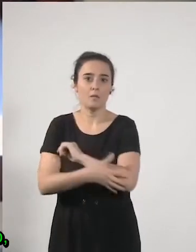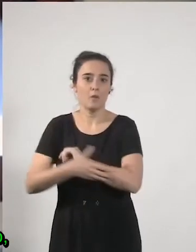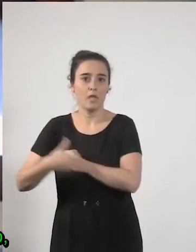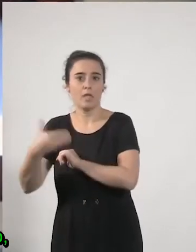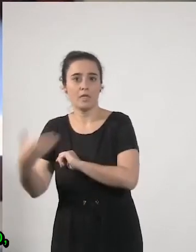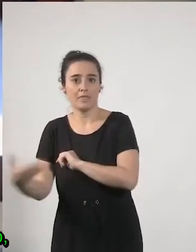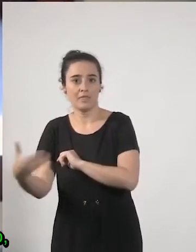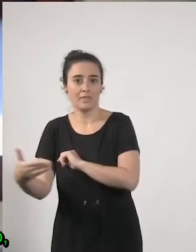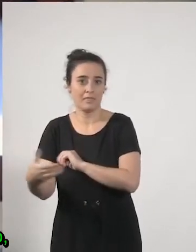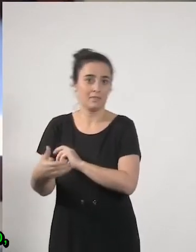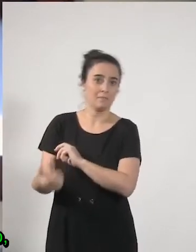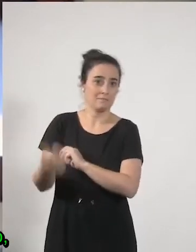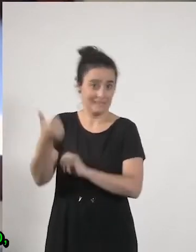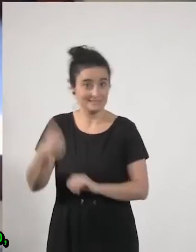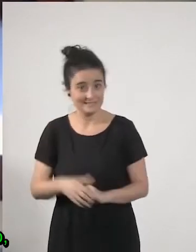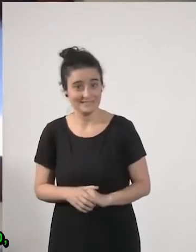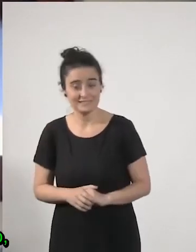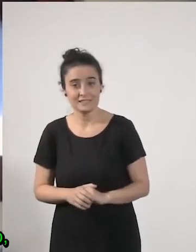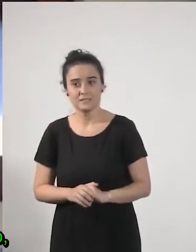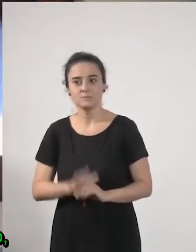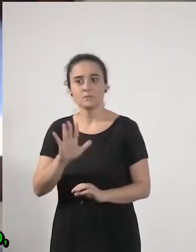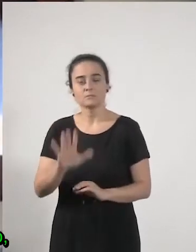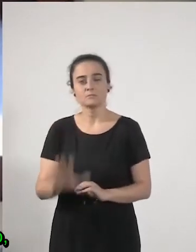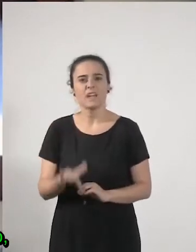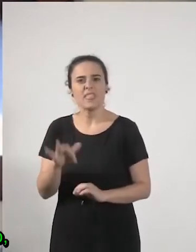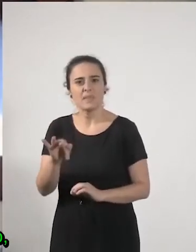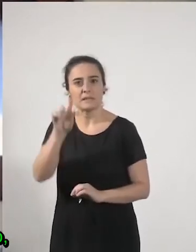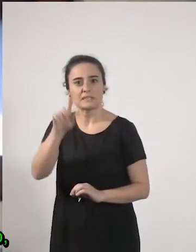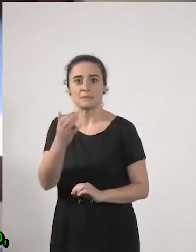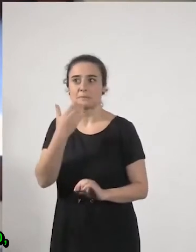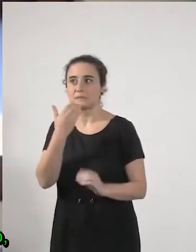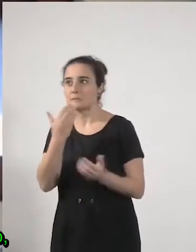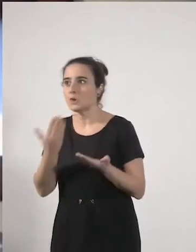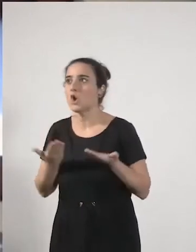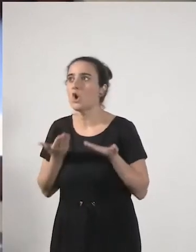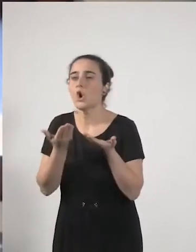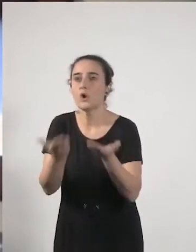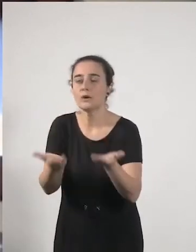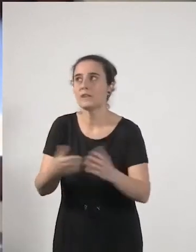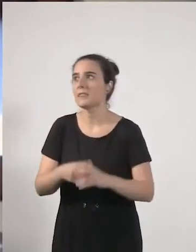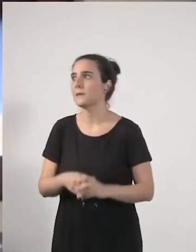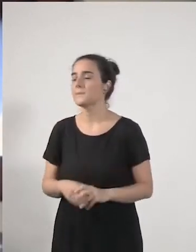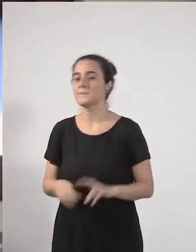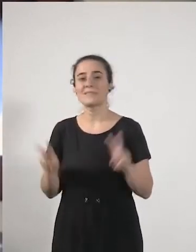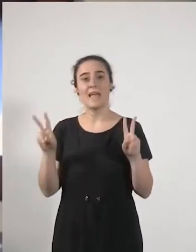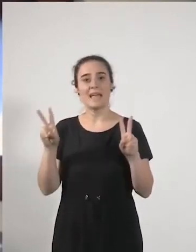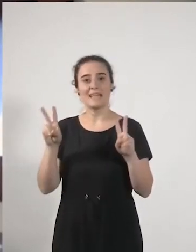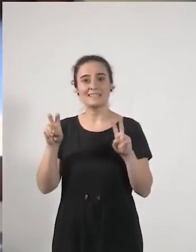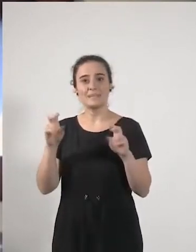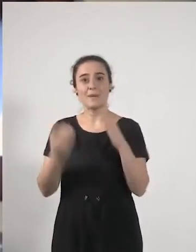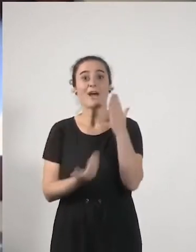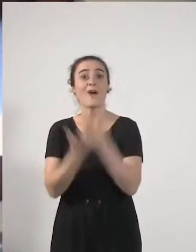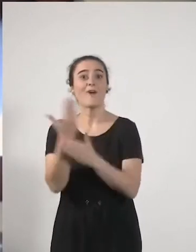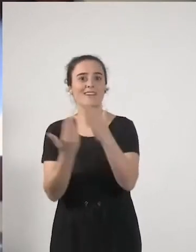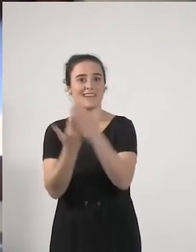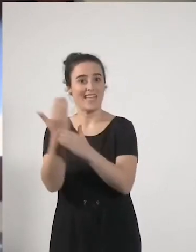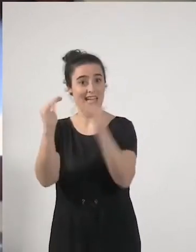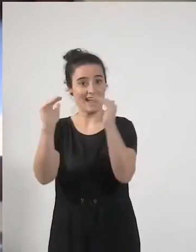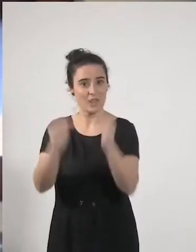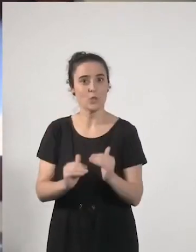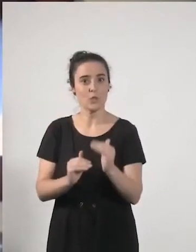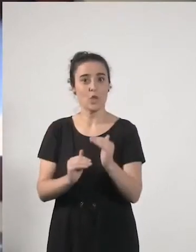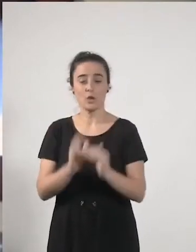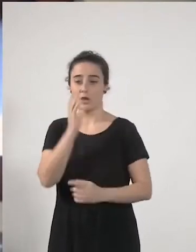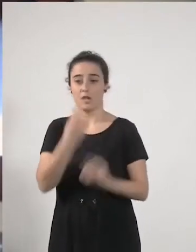pero es que además lo que se ha ofrecido por ejemplo de la reducción de jornada que muchas han